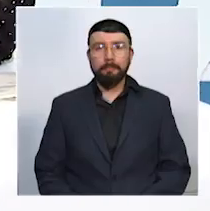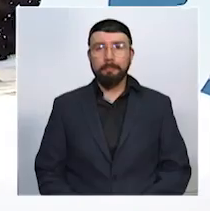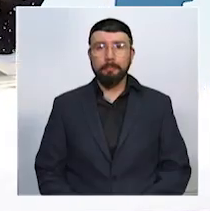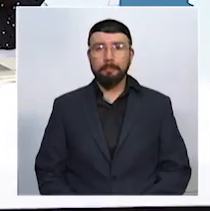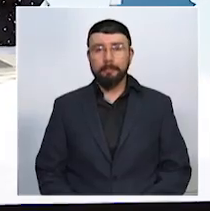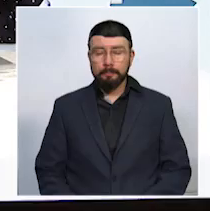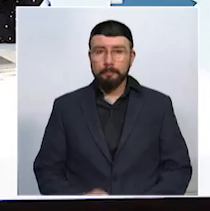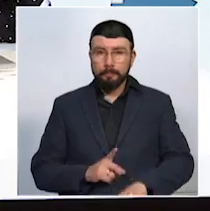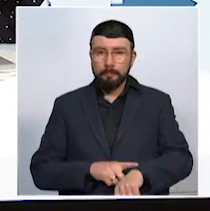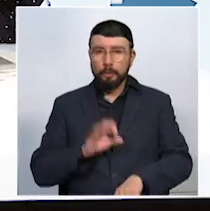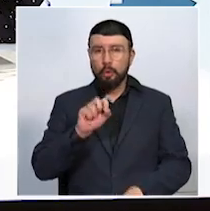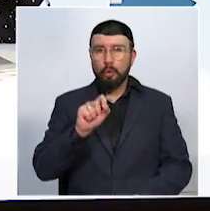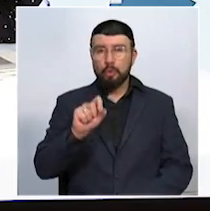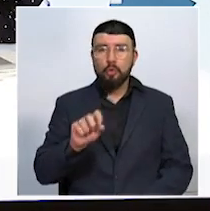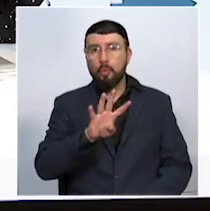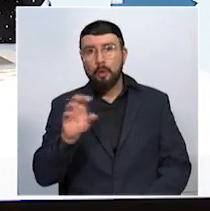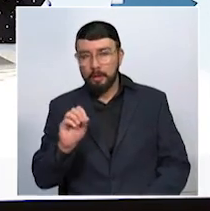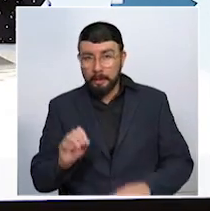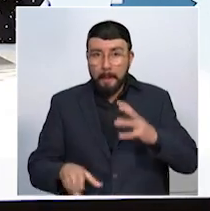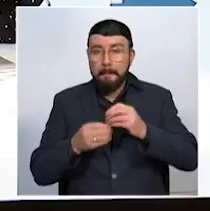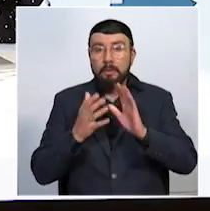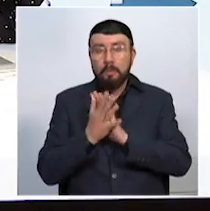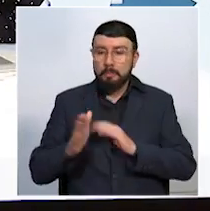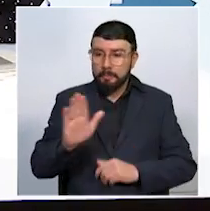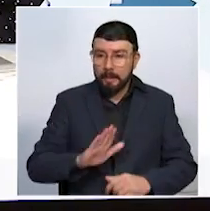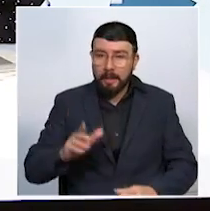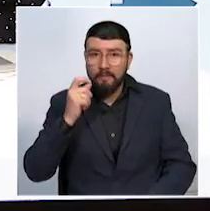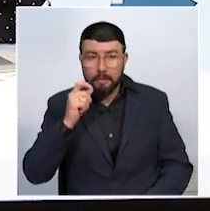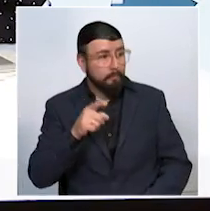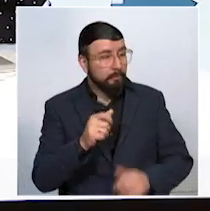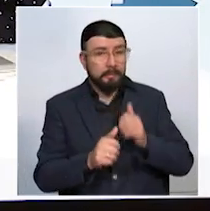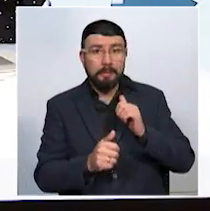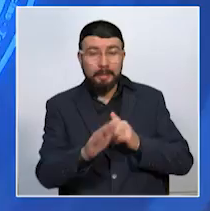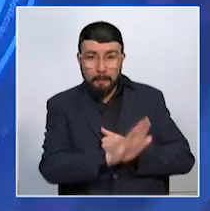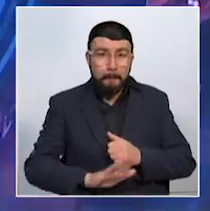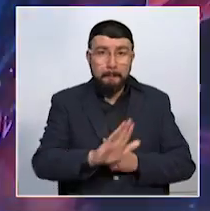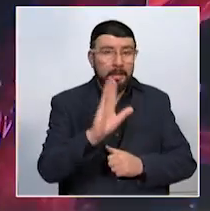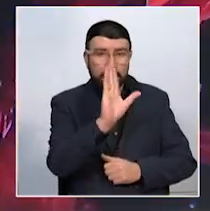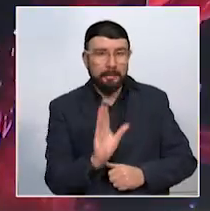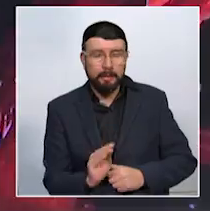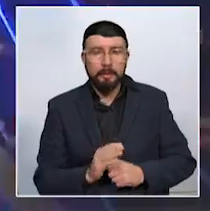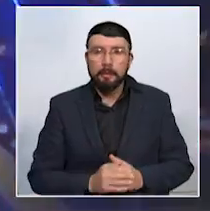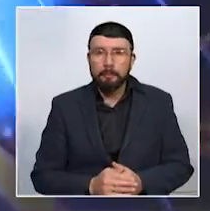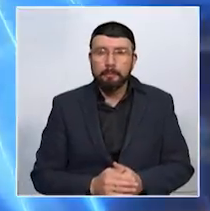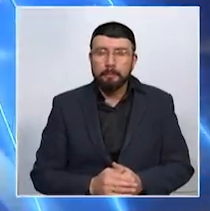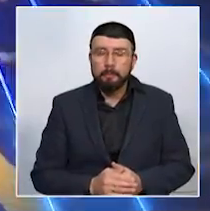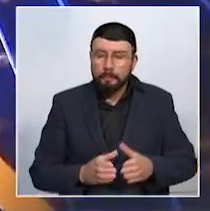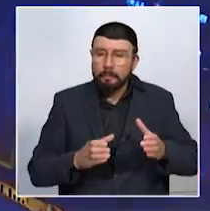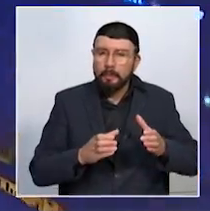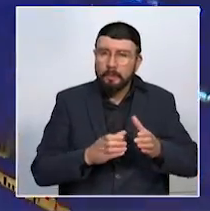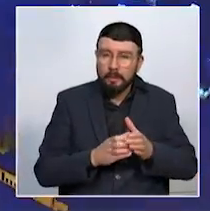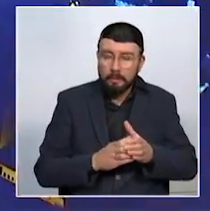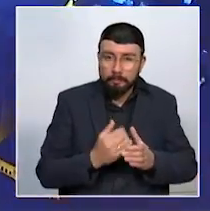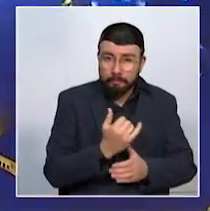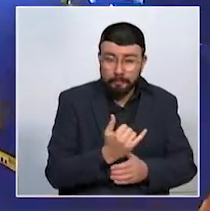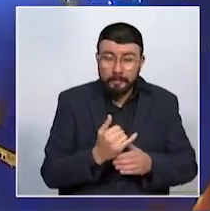8 de la noche, 40 minutos, más información del EJKPT. Del departamento del Quindío, la dirección de la Corporación Autónoma Regional de